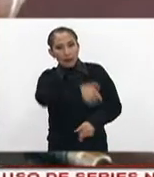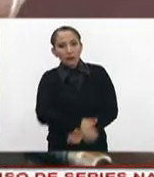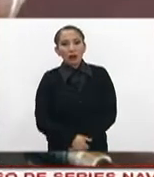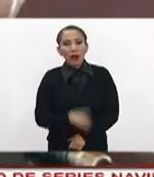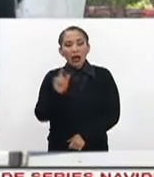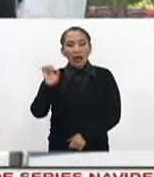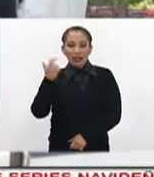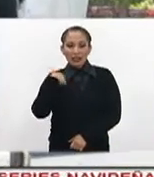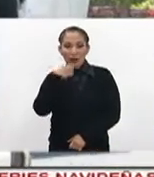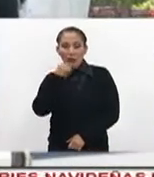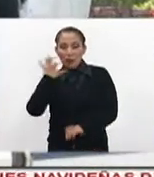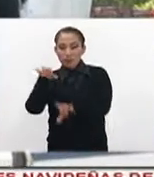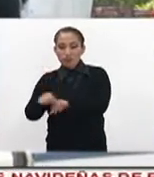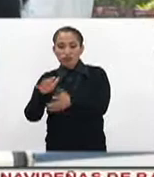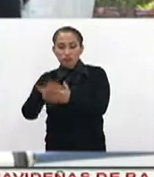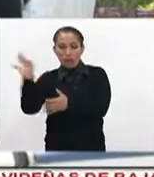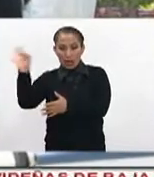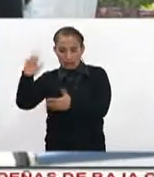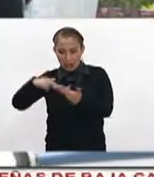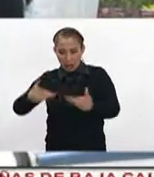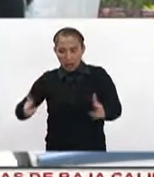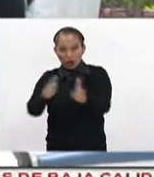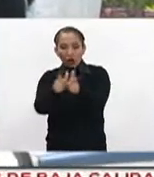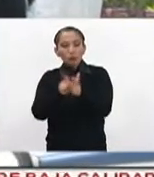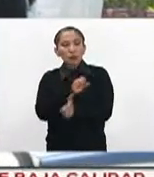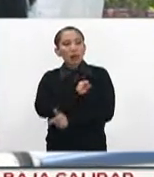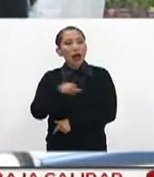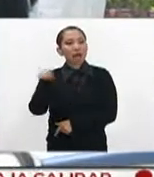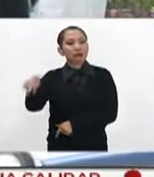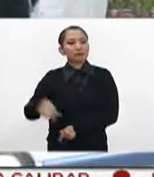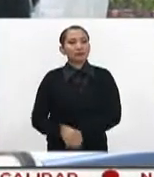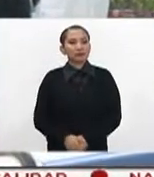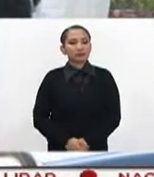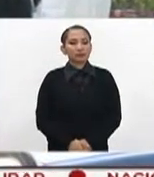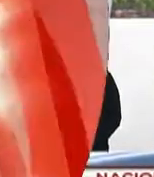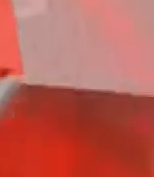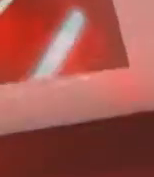fuego. El exfuncionario está detenido por presuntos vínculos con el crimen organizado.